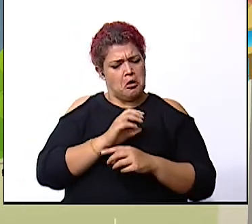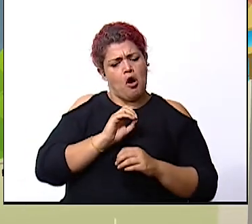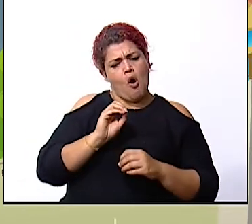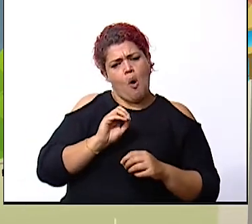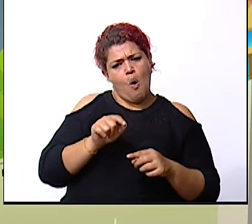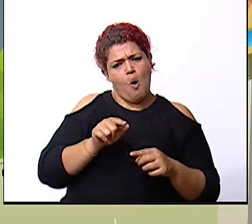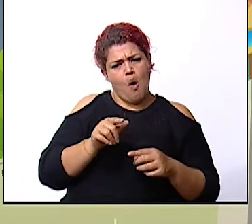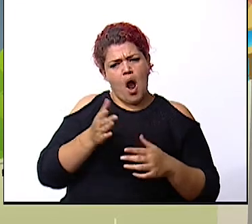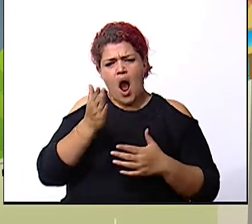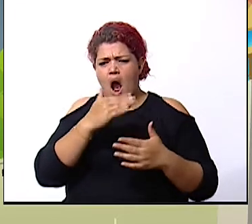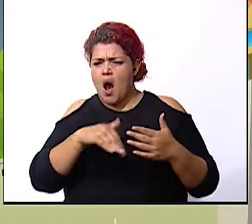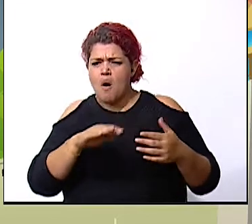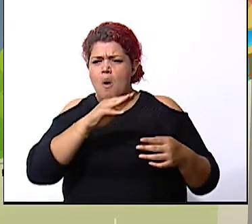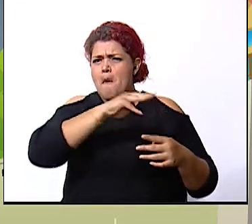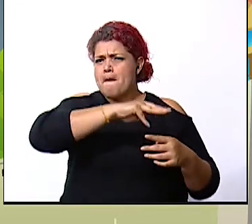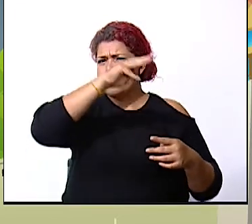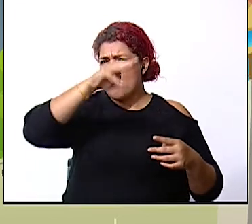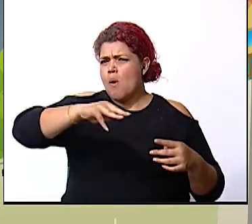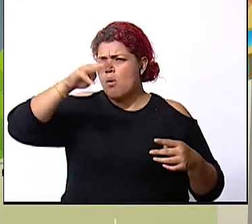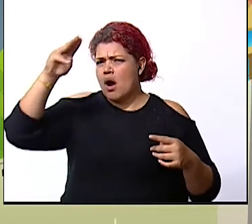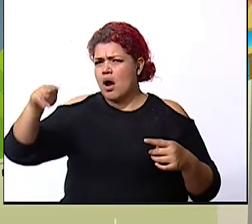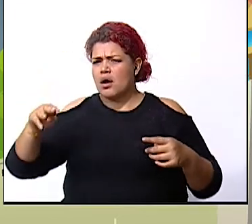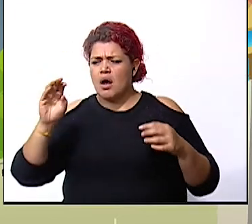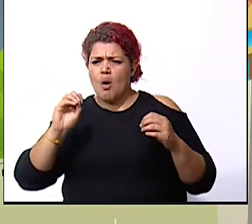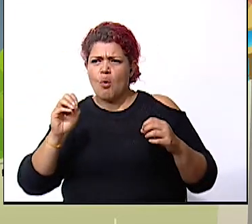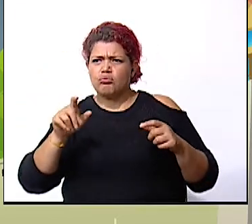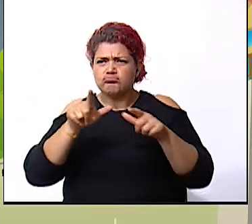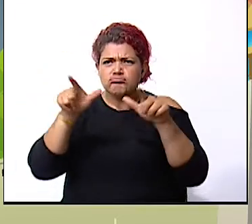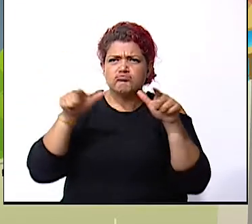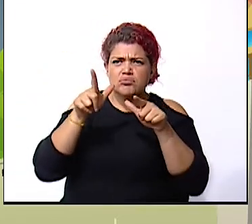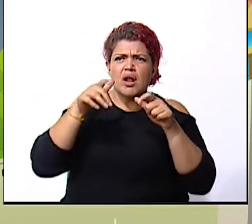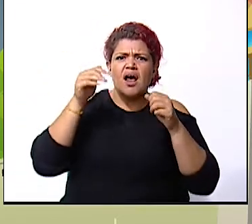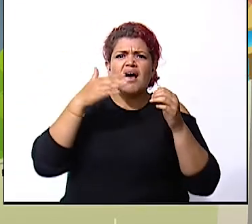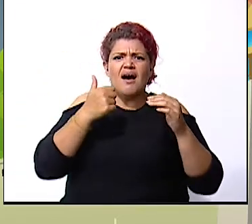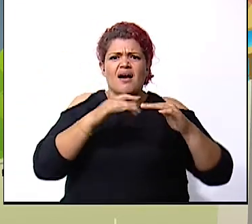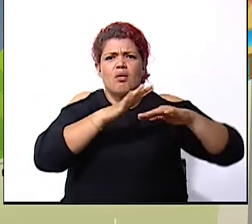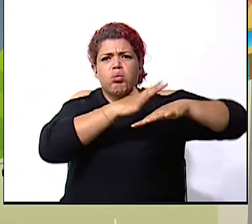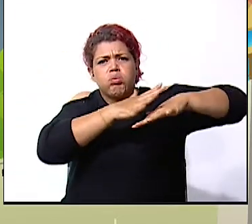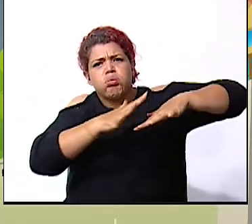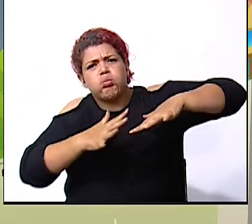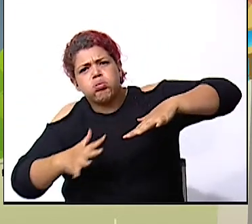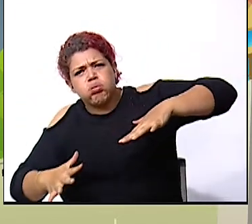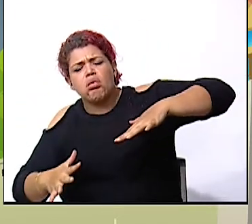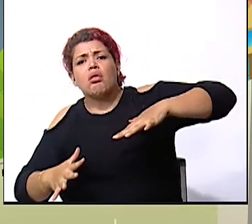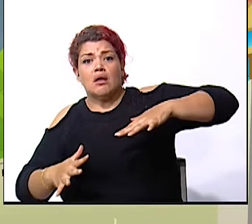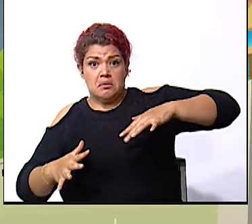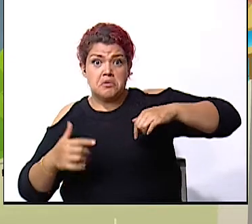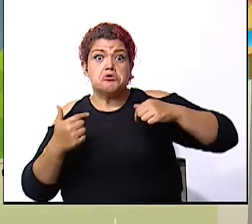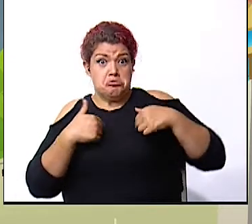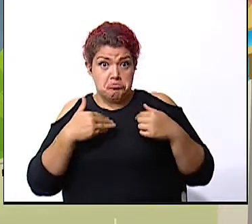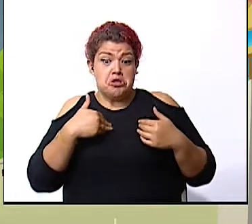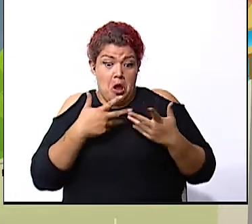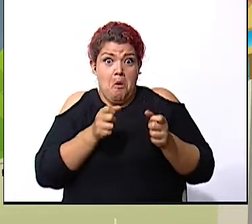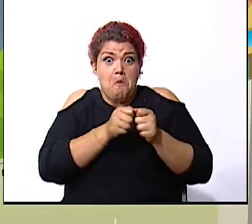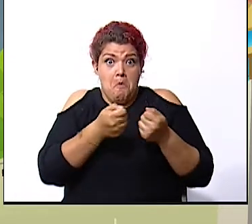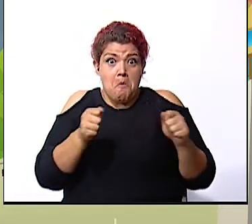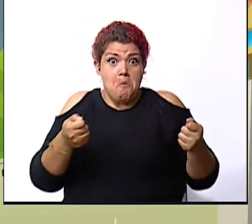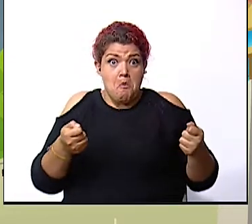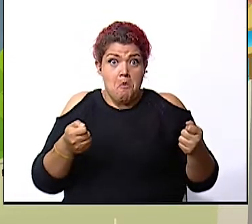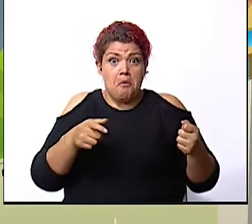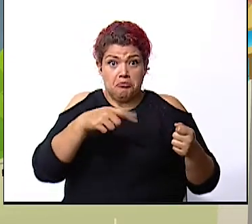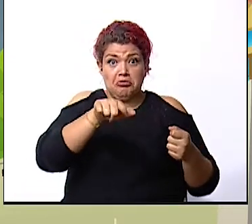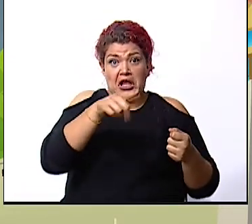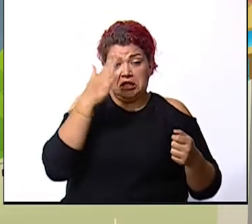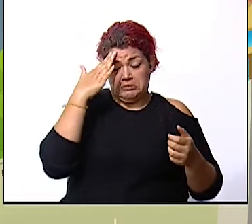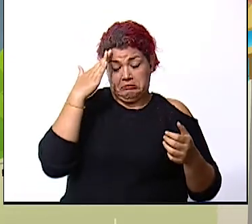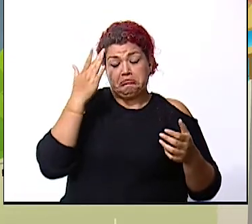algún tipo de montaña o zona en que tengamos un deslizamiento yo traigo un mapa para que ustedes tengan una